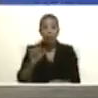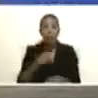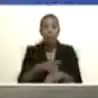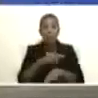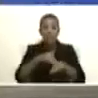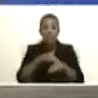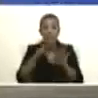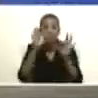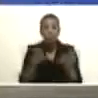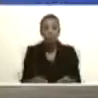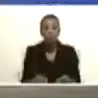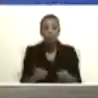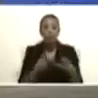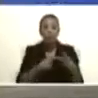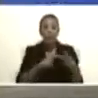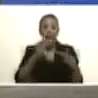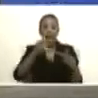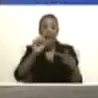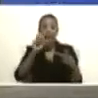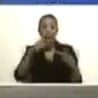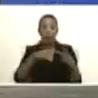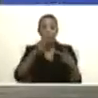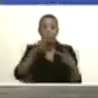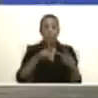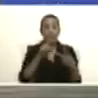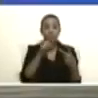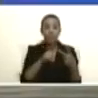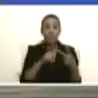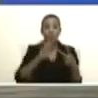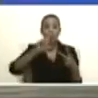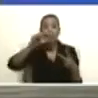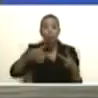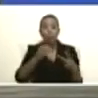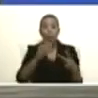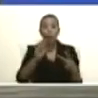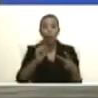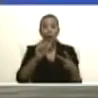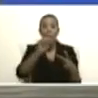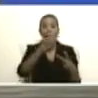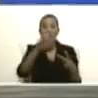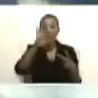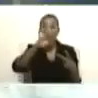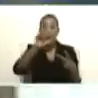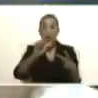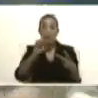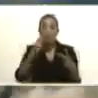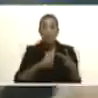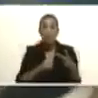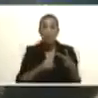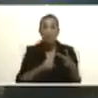ministro Leal Tellería, pueden sentarse, Jorge Arriaza, Leal Tellería,